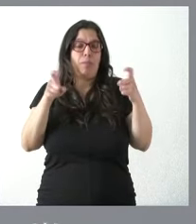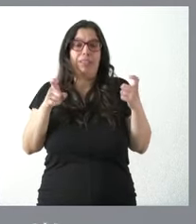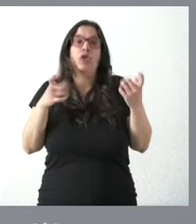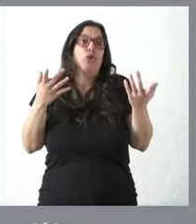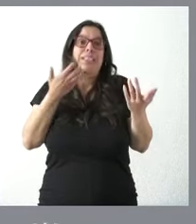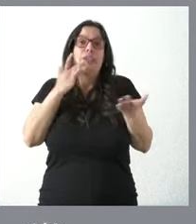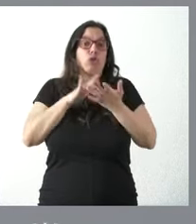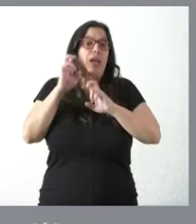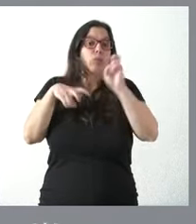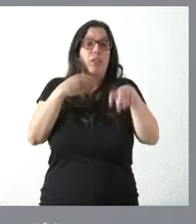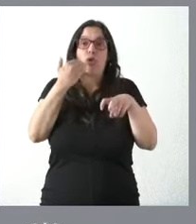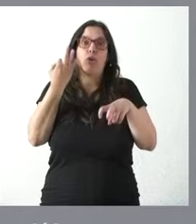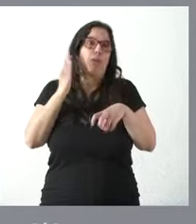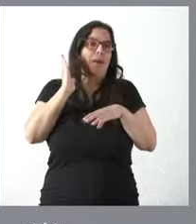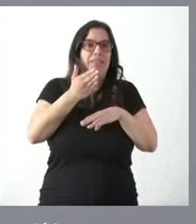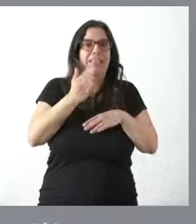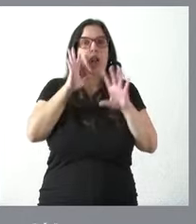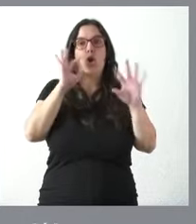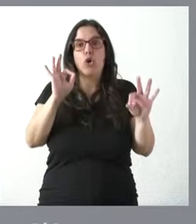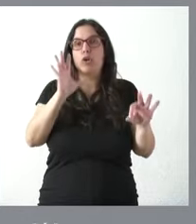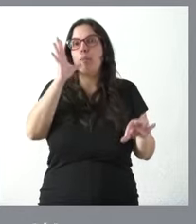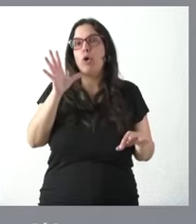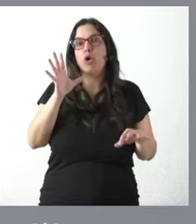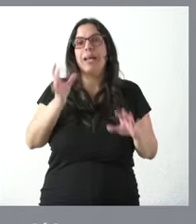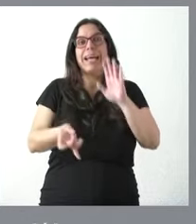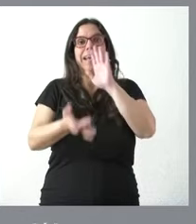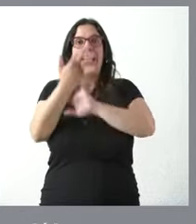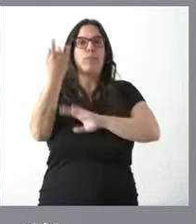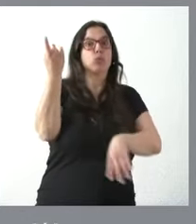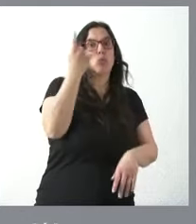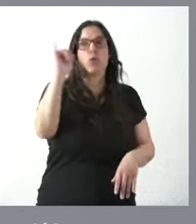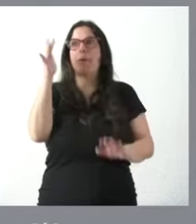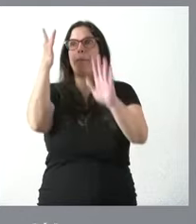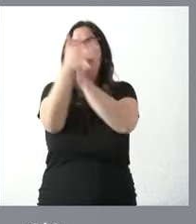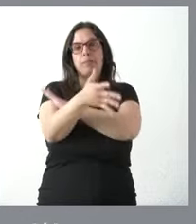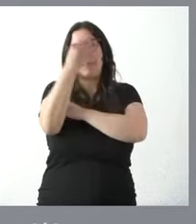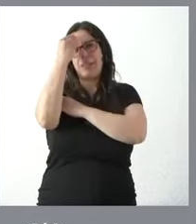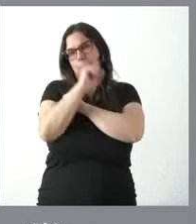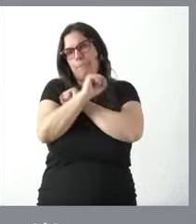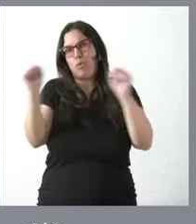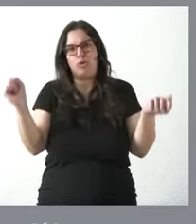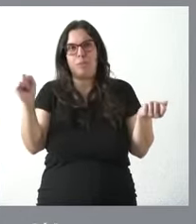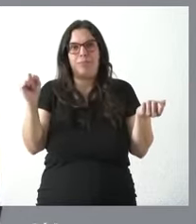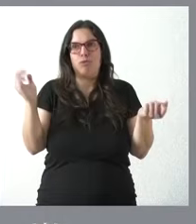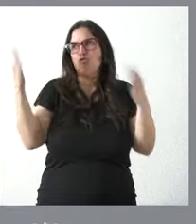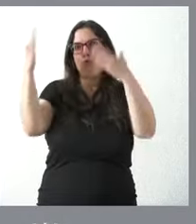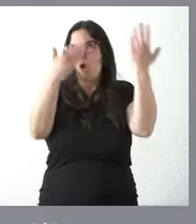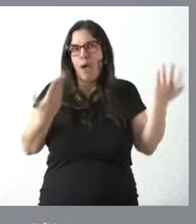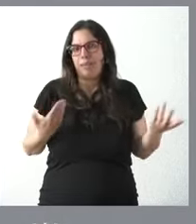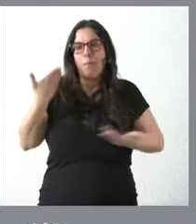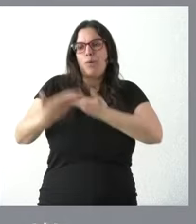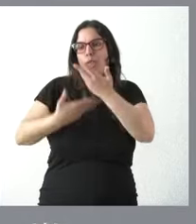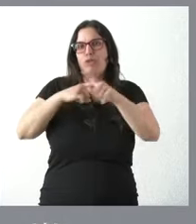de incidencia porque pensar que vamos a hacer un sistema informático en materia sanitaria que va a durar para siempre esto no ocurre en los procesos informáticos